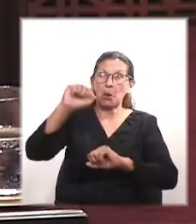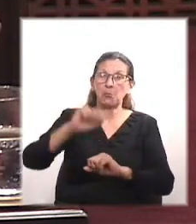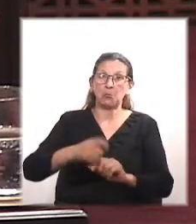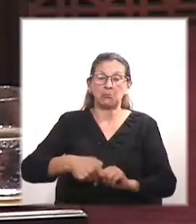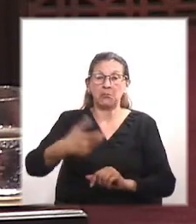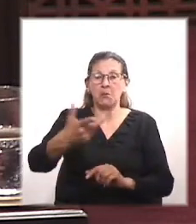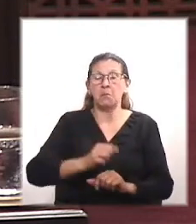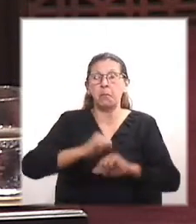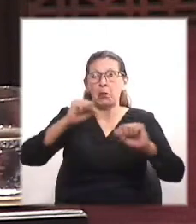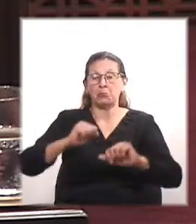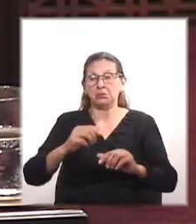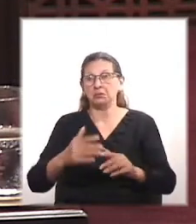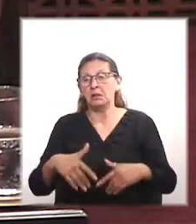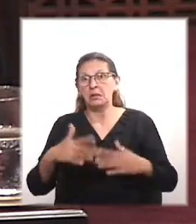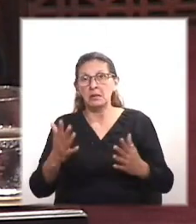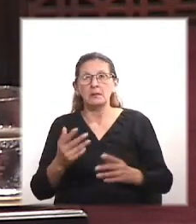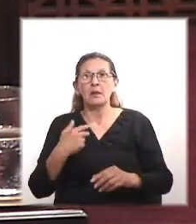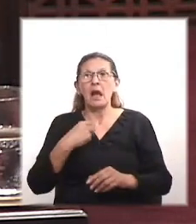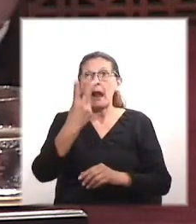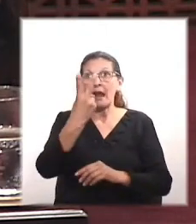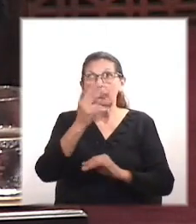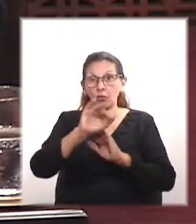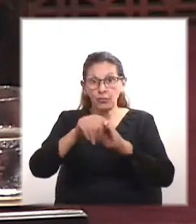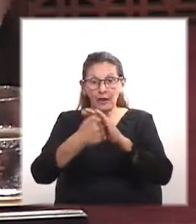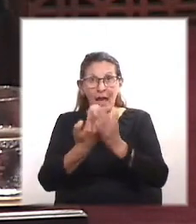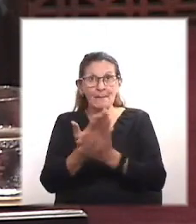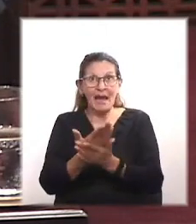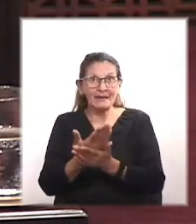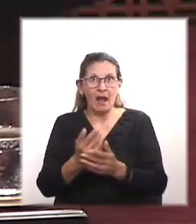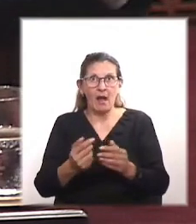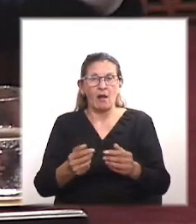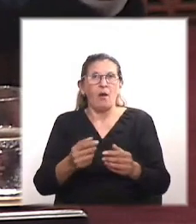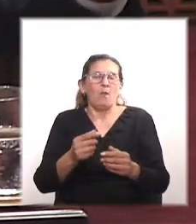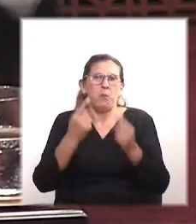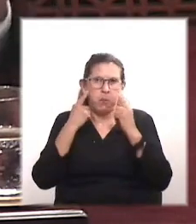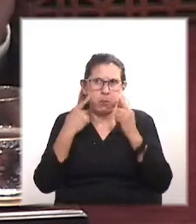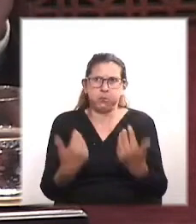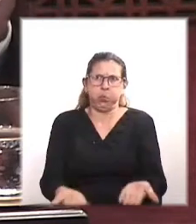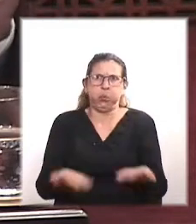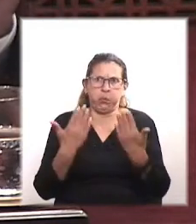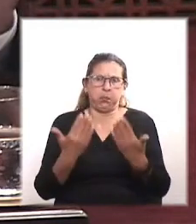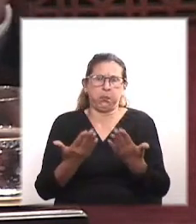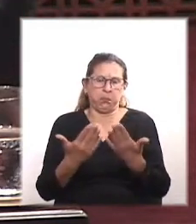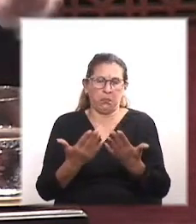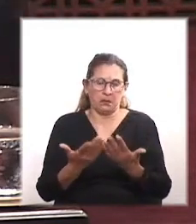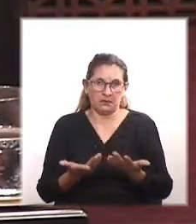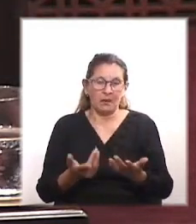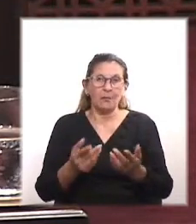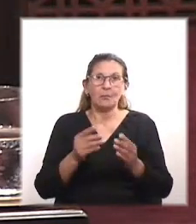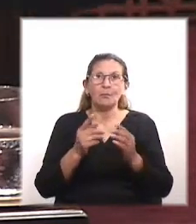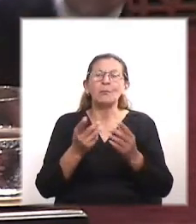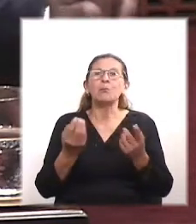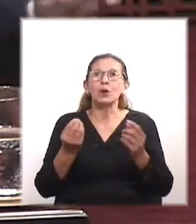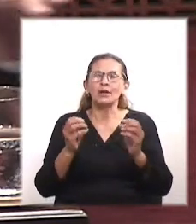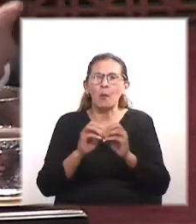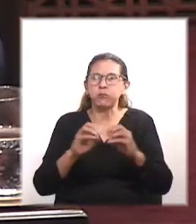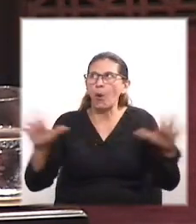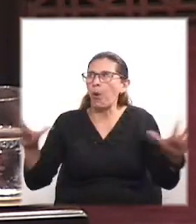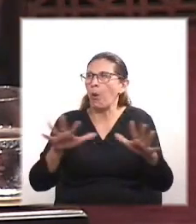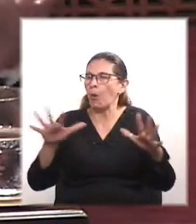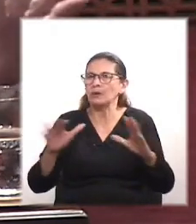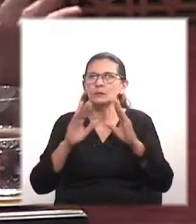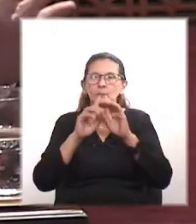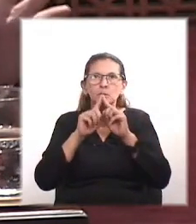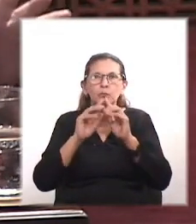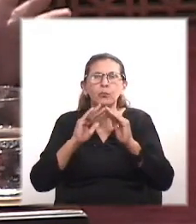escuchar algo de sonido. La tiramos a las 2 de la madrugada, vamos a escuchar 100 baterías de esa, una. ¿Por qué? Porque hasta el eco va a